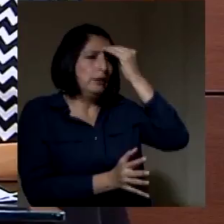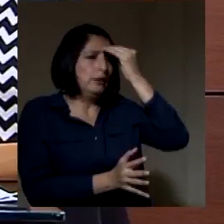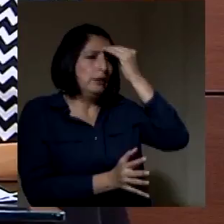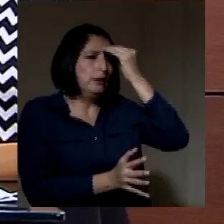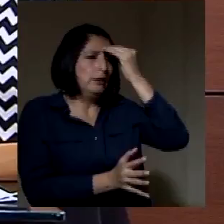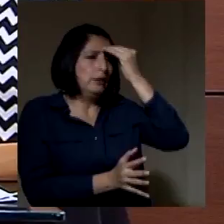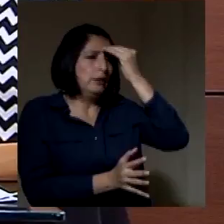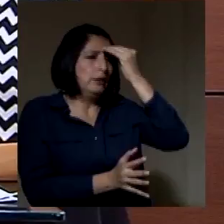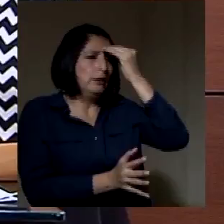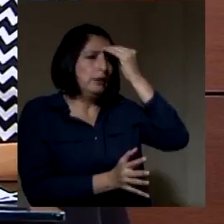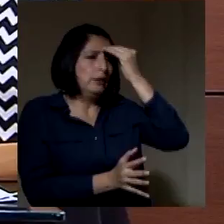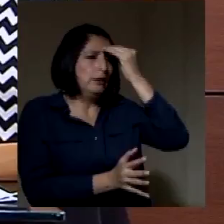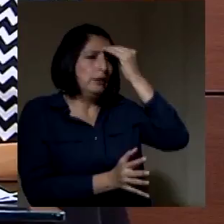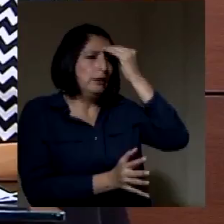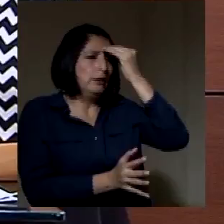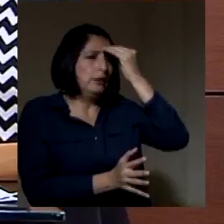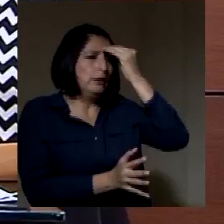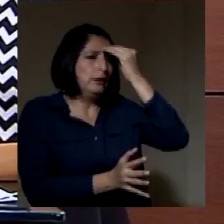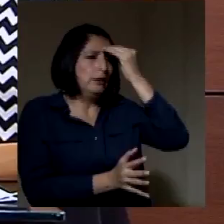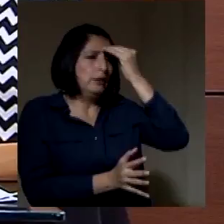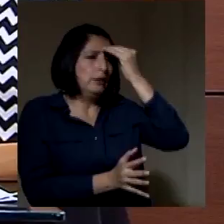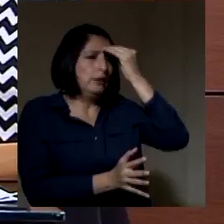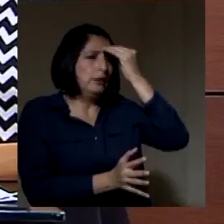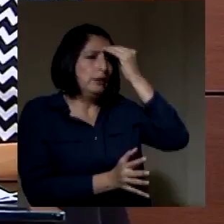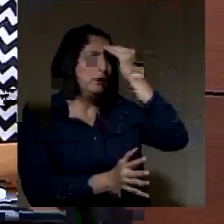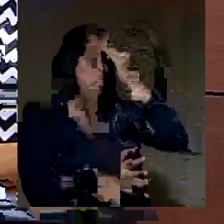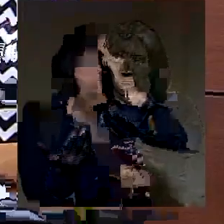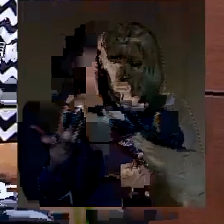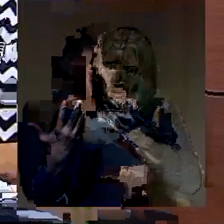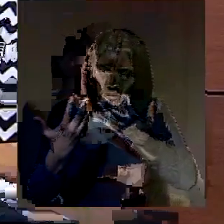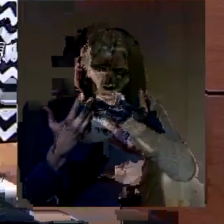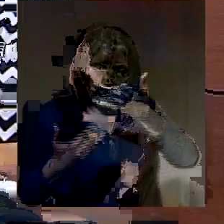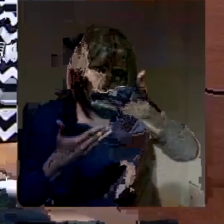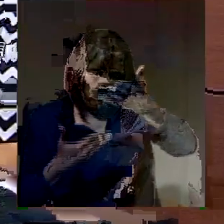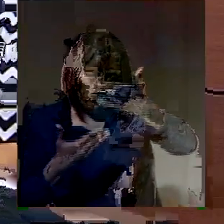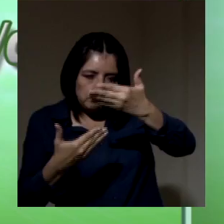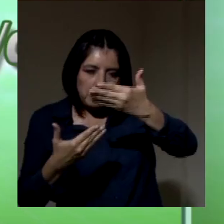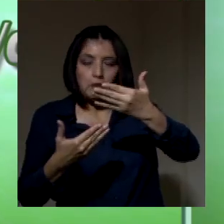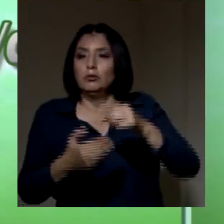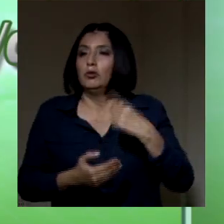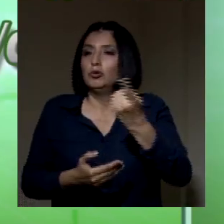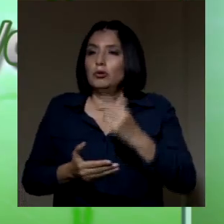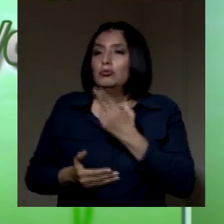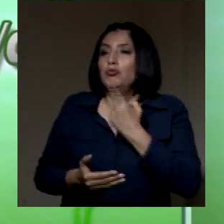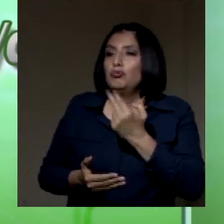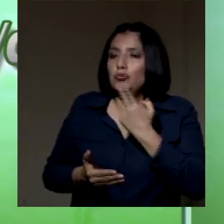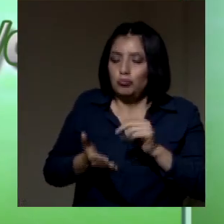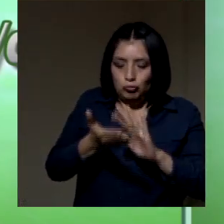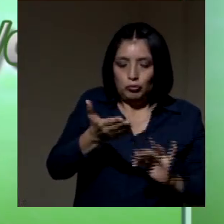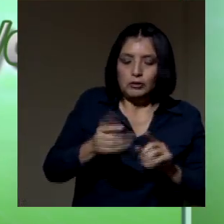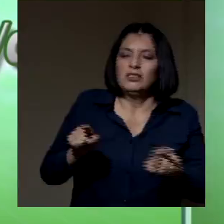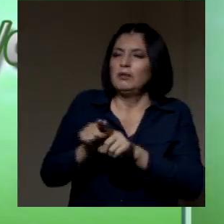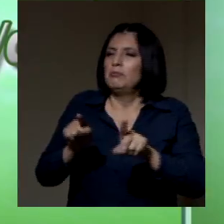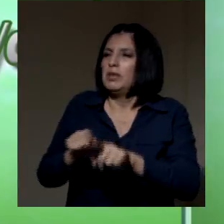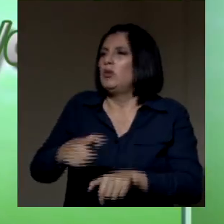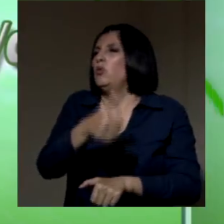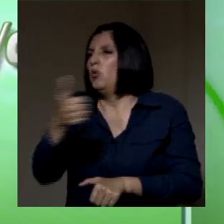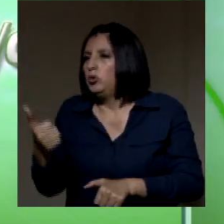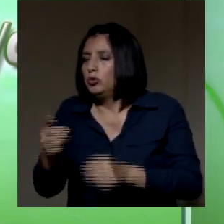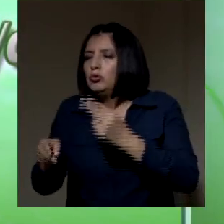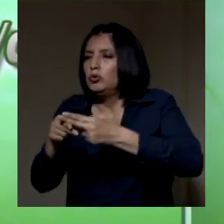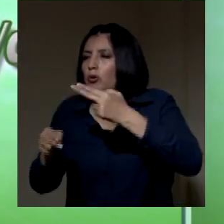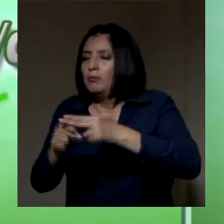¿Por qué? Porque lo que hay que dosar no es solamente la glucosa, sino este complejo que se llama